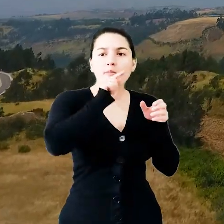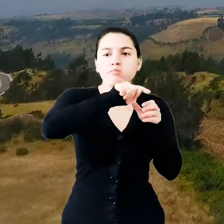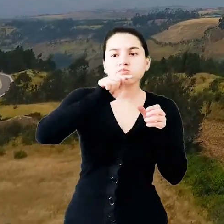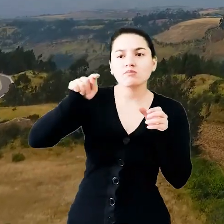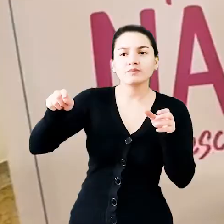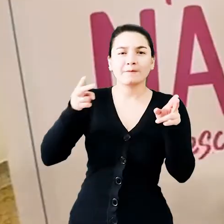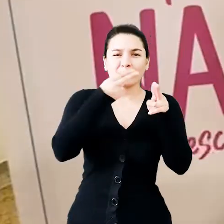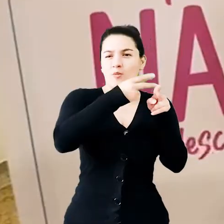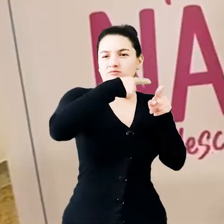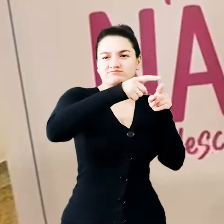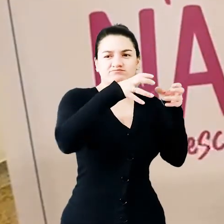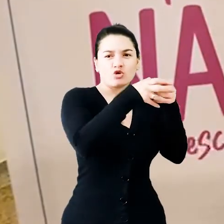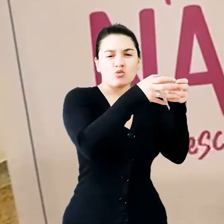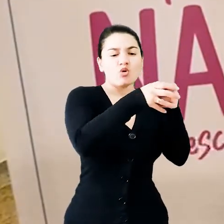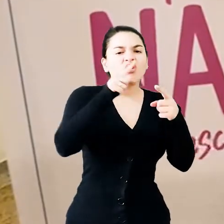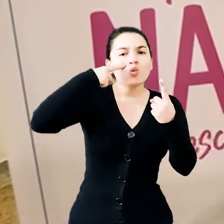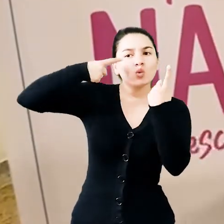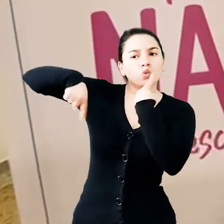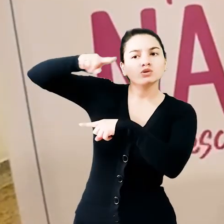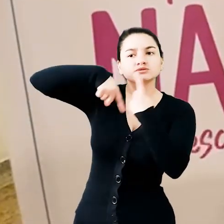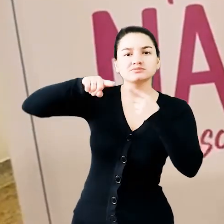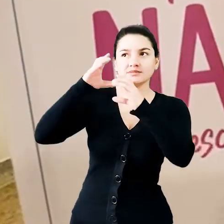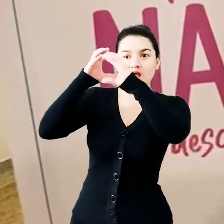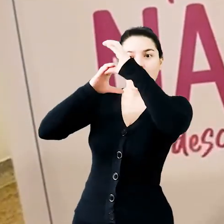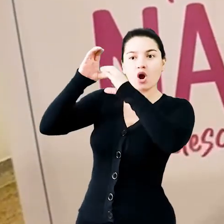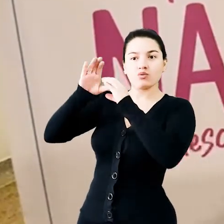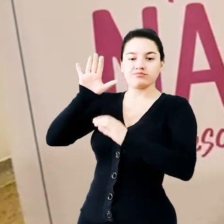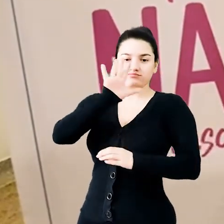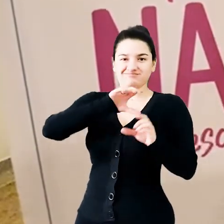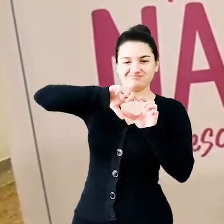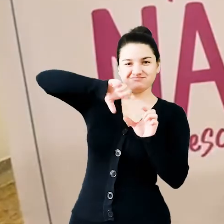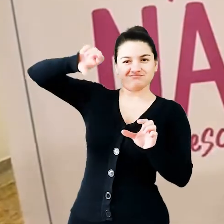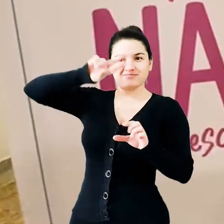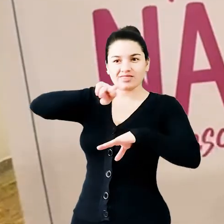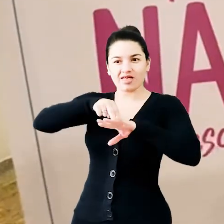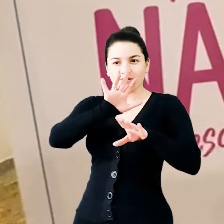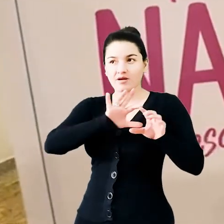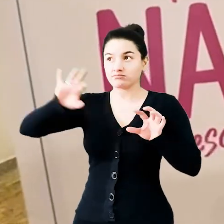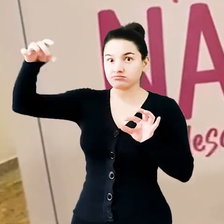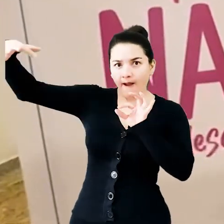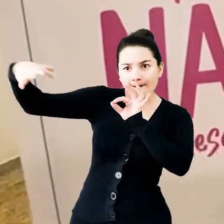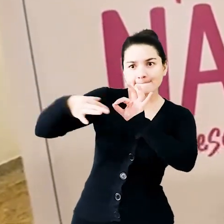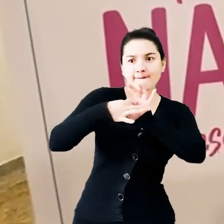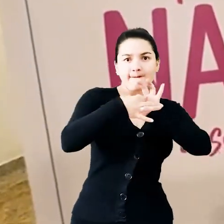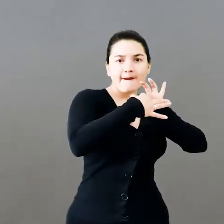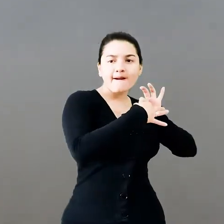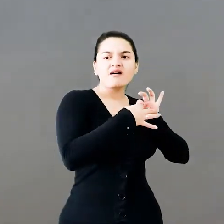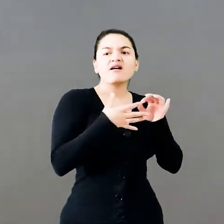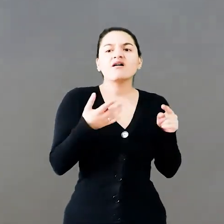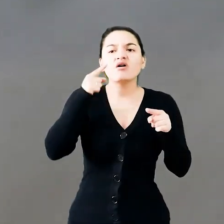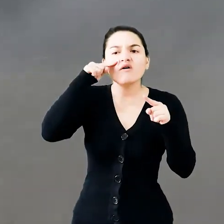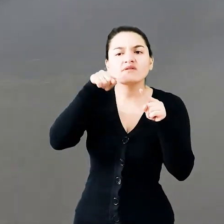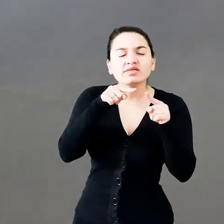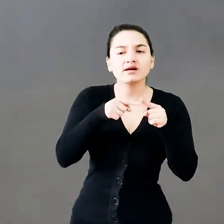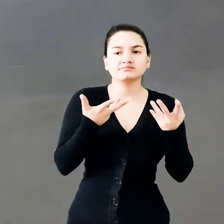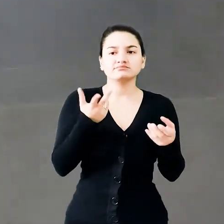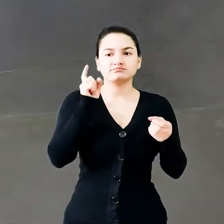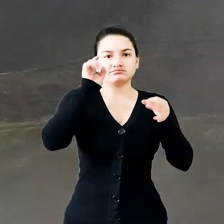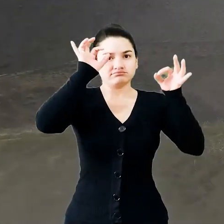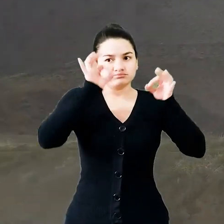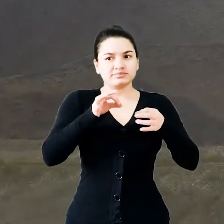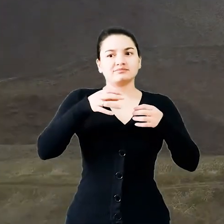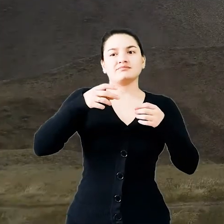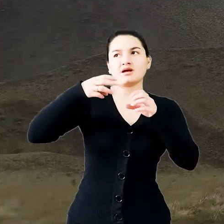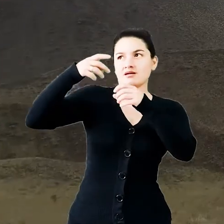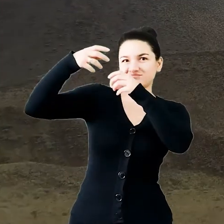visitantes que son del Departamento del Cauca. Este evento se hizo en alianza con la Cámara de Comercio del Cauca